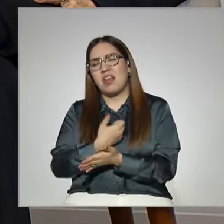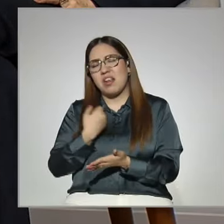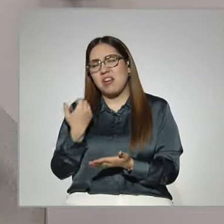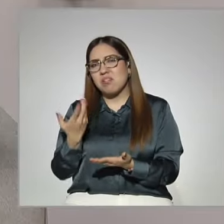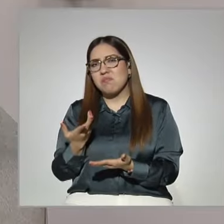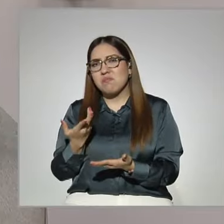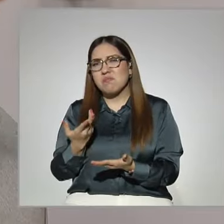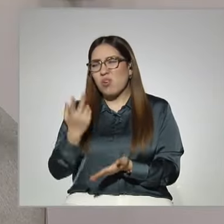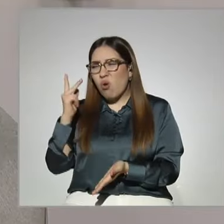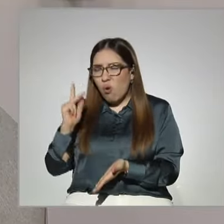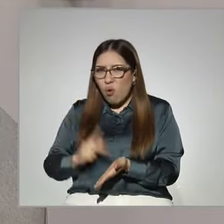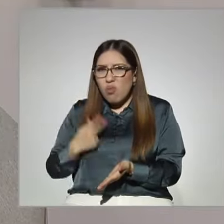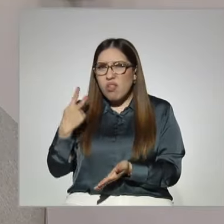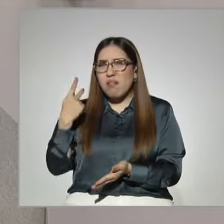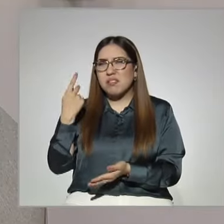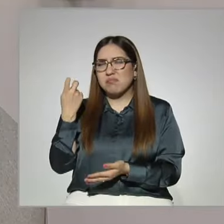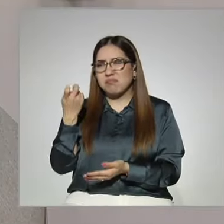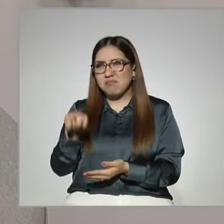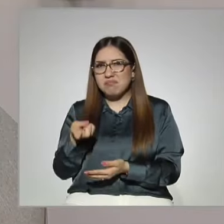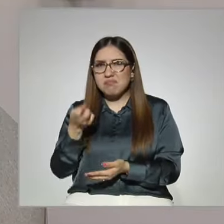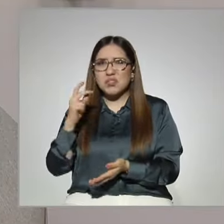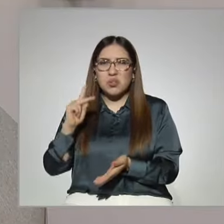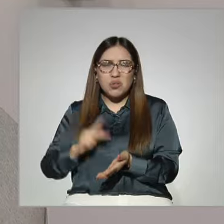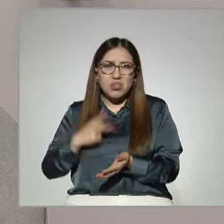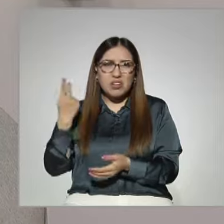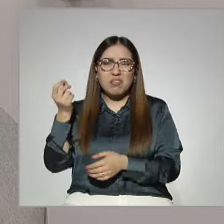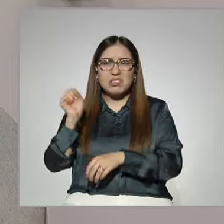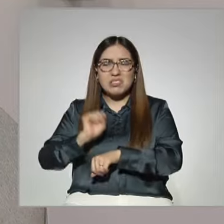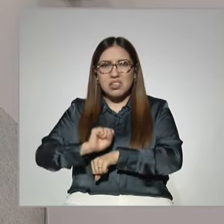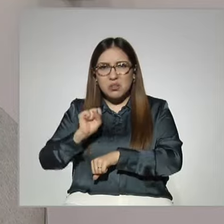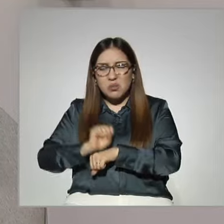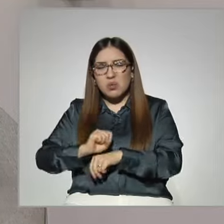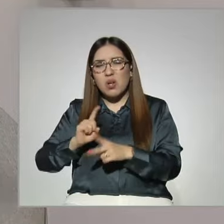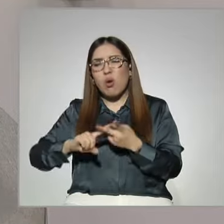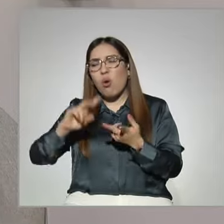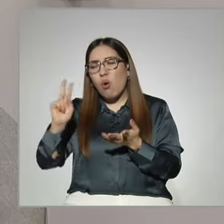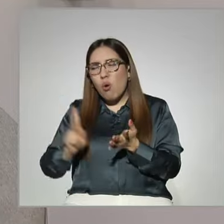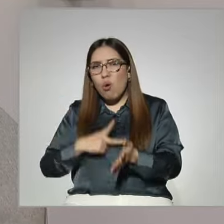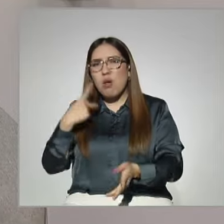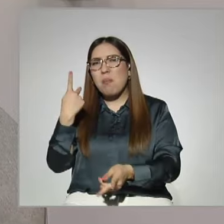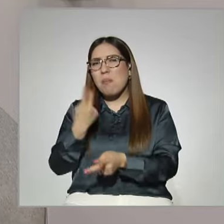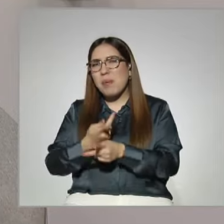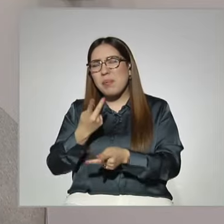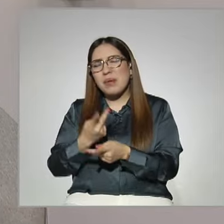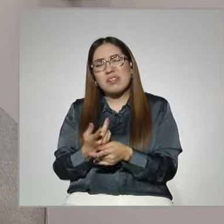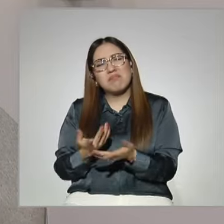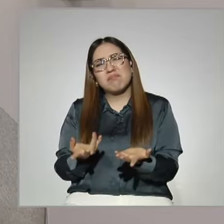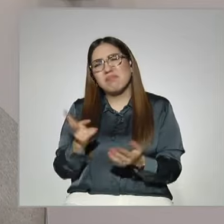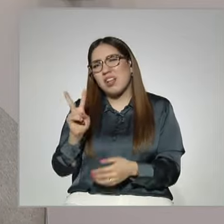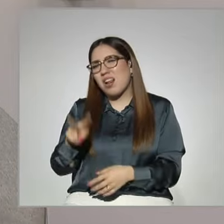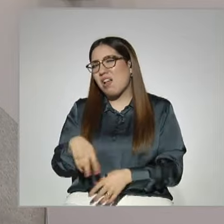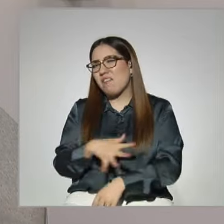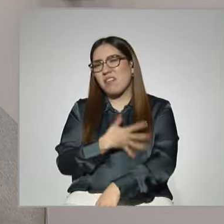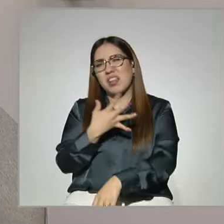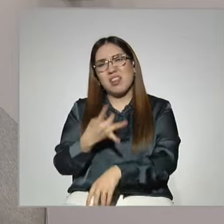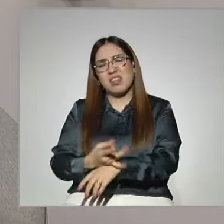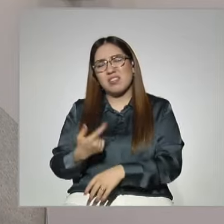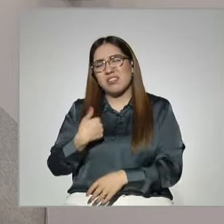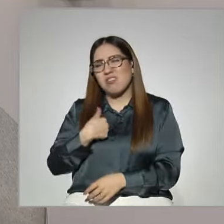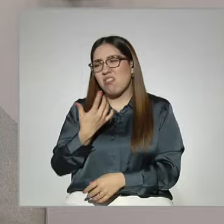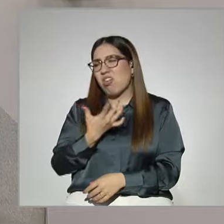así como que retomar la secundaria o retomar el bachillerato, pues, la verdad, no me interesa.